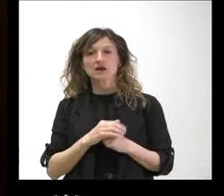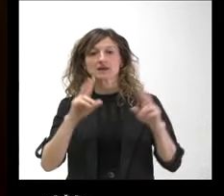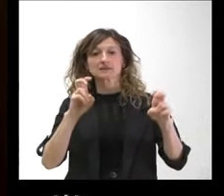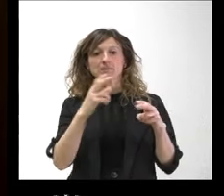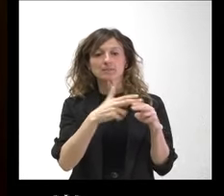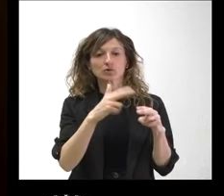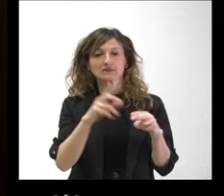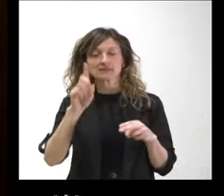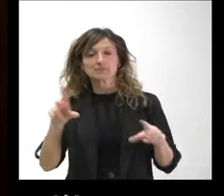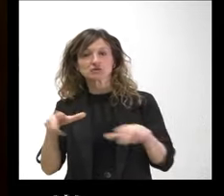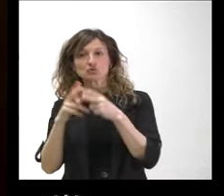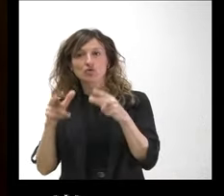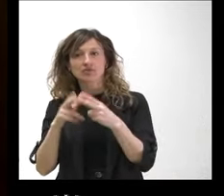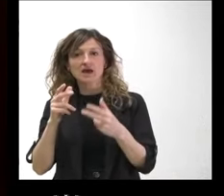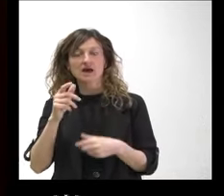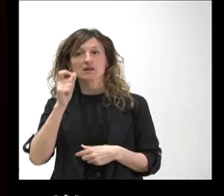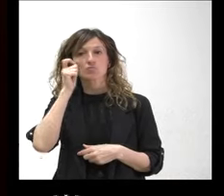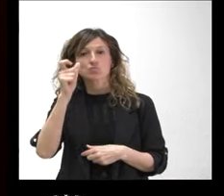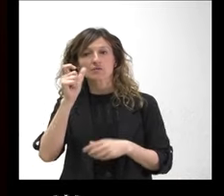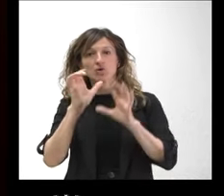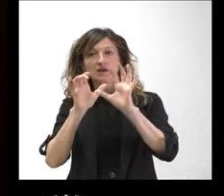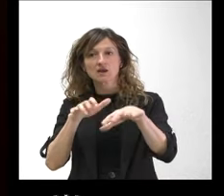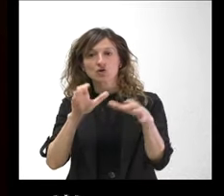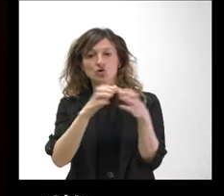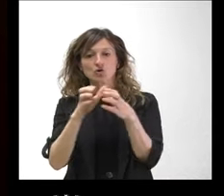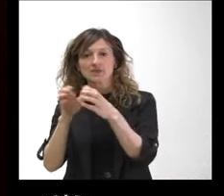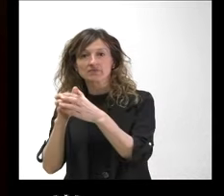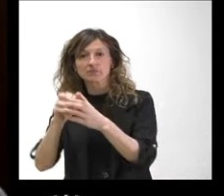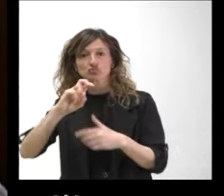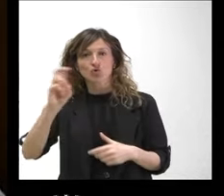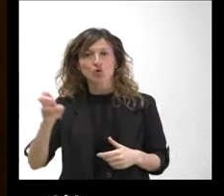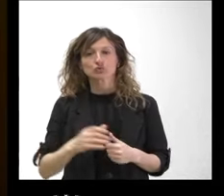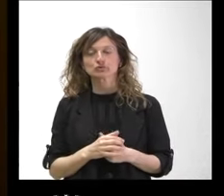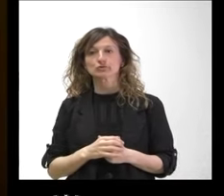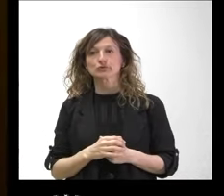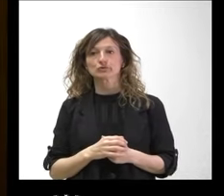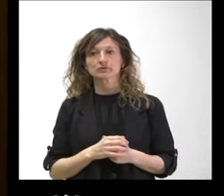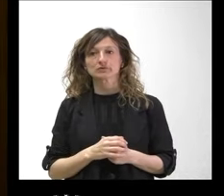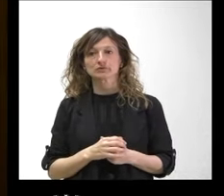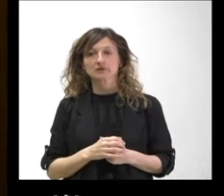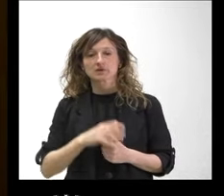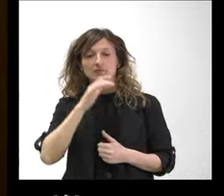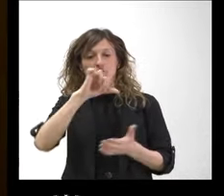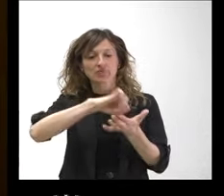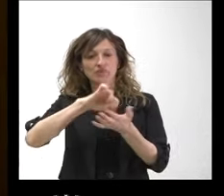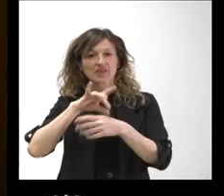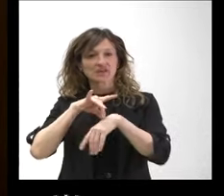y también social por parte de Unión del Pueblo de Leones y varios colectivos leonesistas que incluirán un recorrido por la ciudad